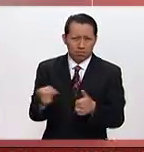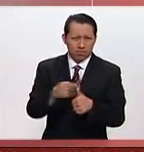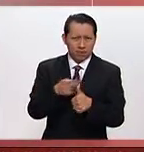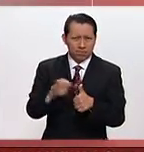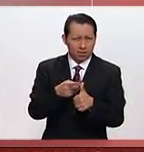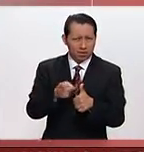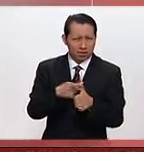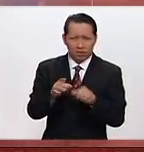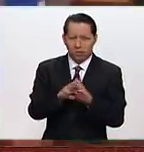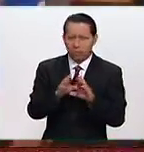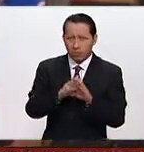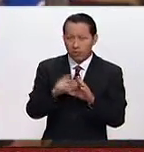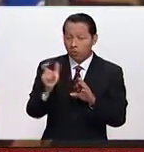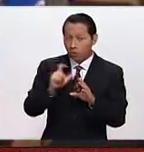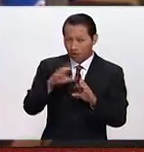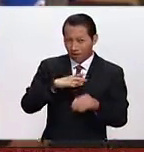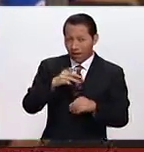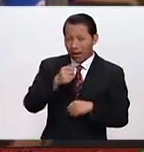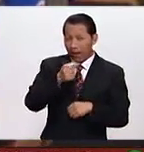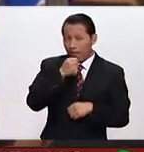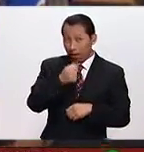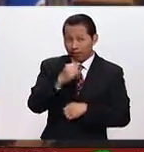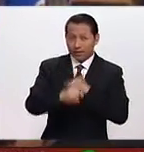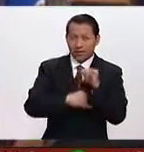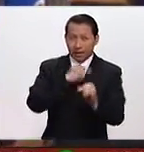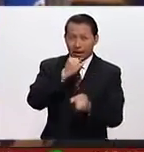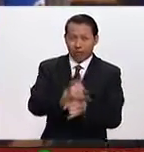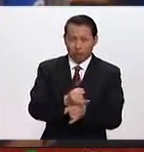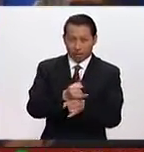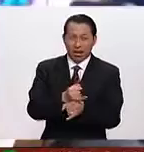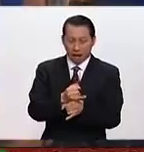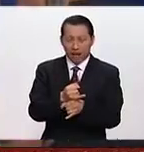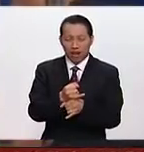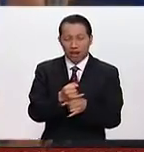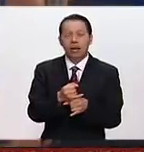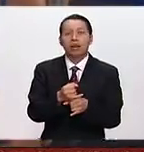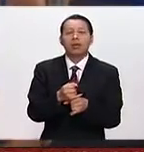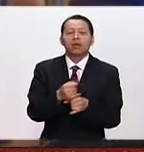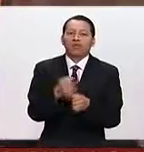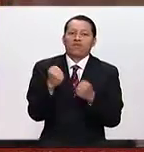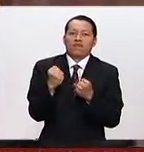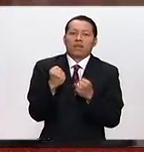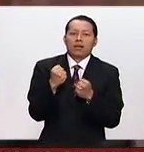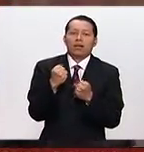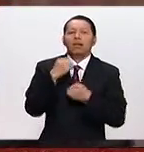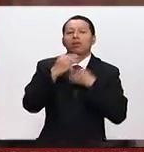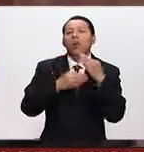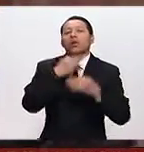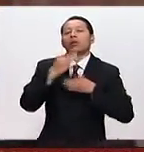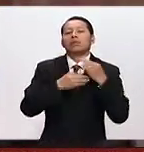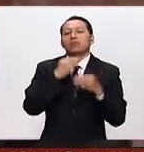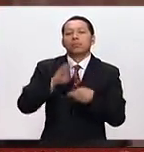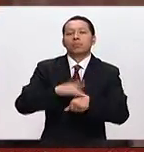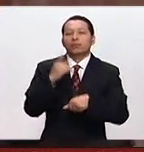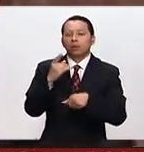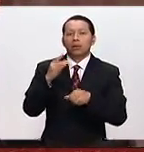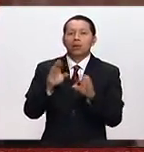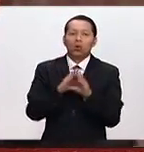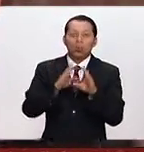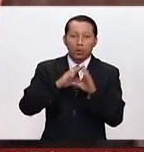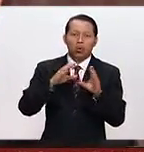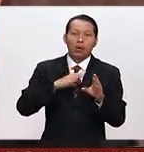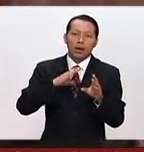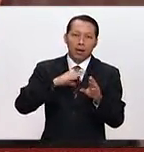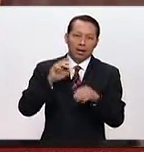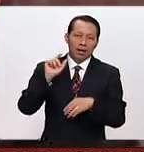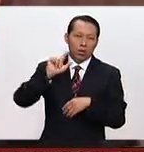hubo en la cobertura de la prensa internacional fue sin duda la noticia de que partes del mensaje estelar